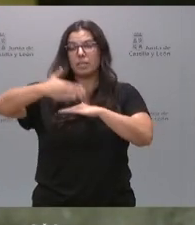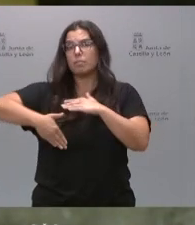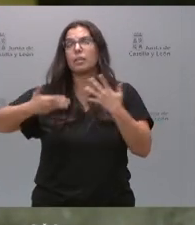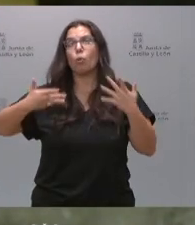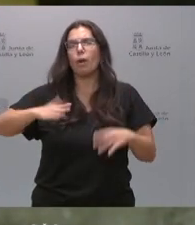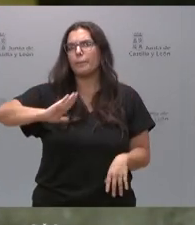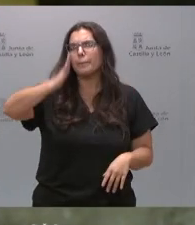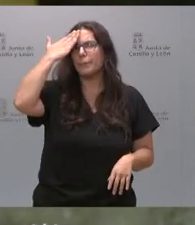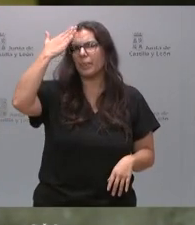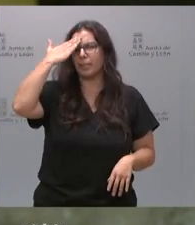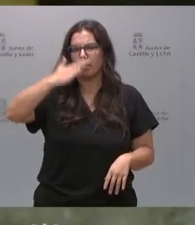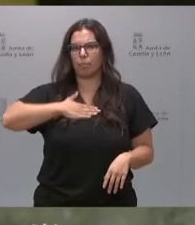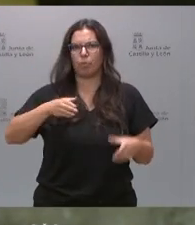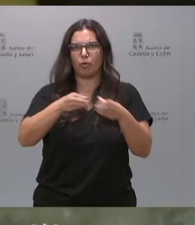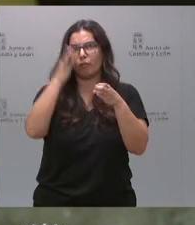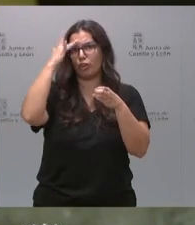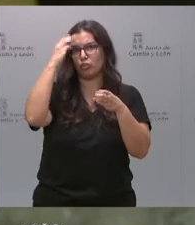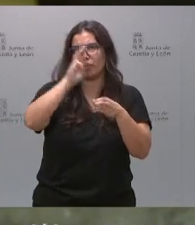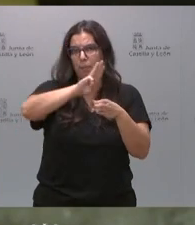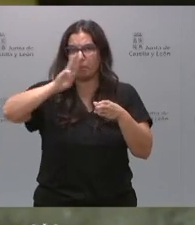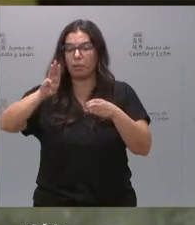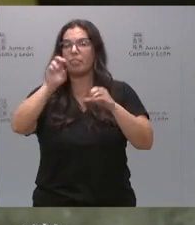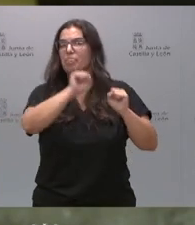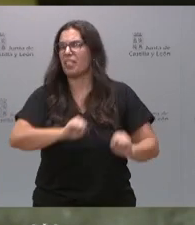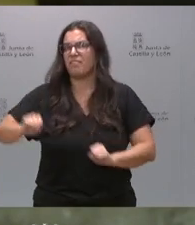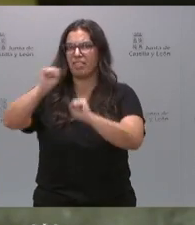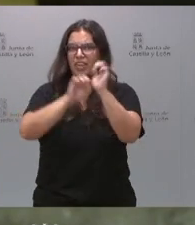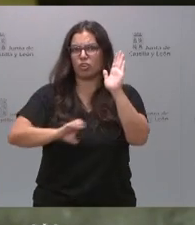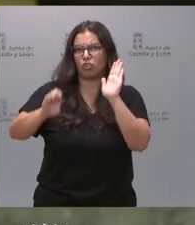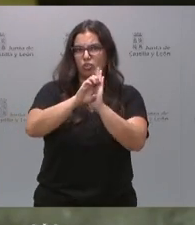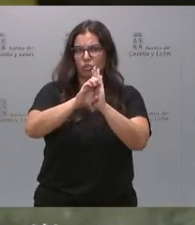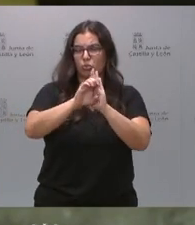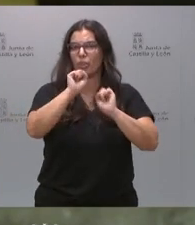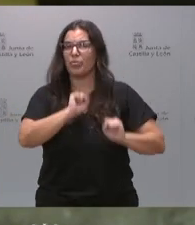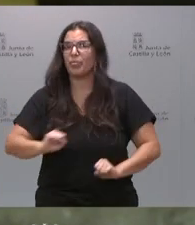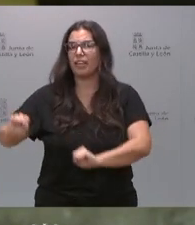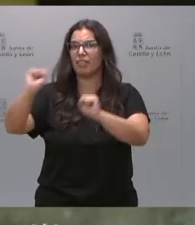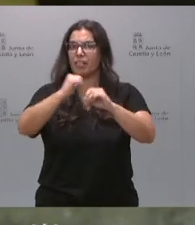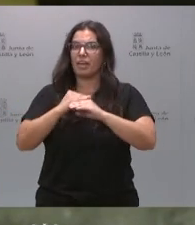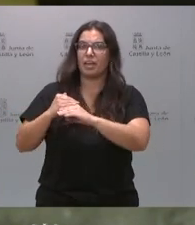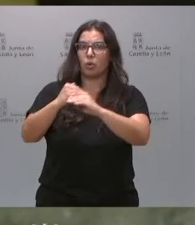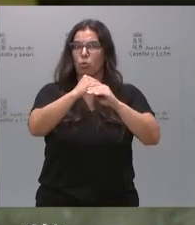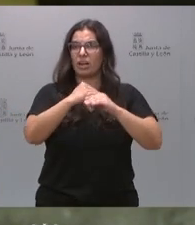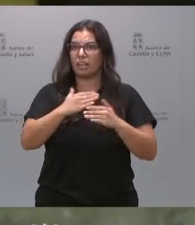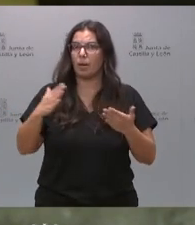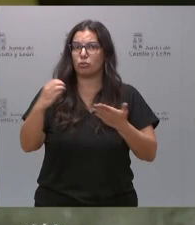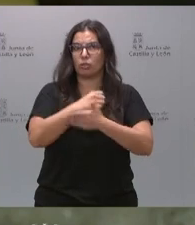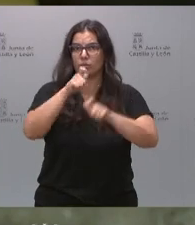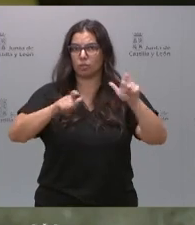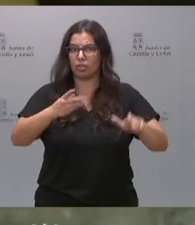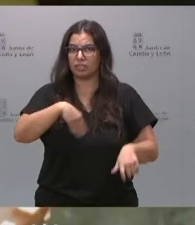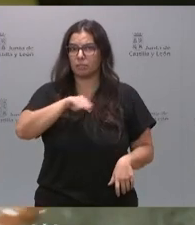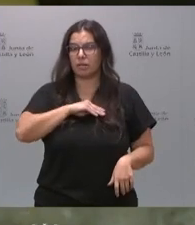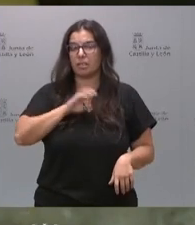los principios del Partido Popular, la defensa de la Constitución española, la defensa de la igualdad de todos los españoles